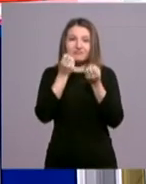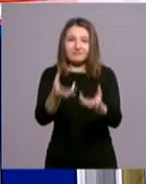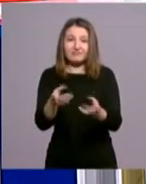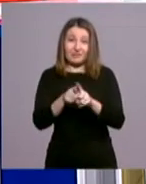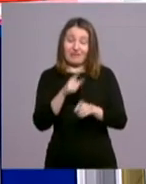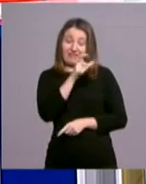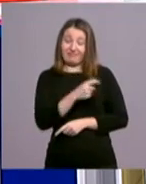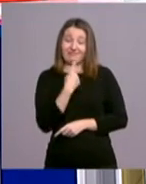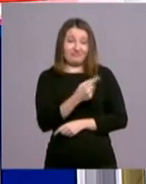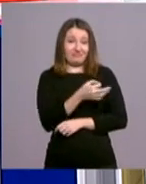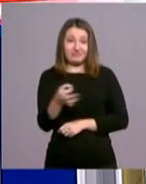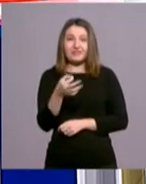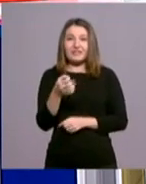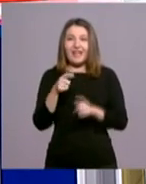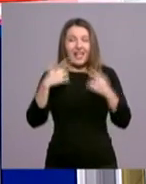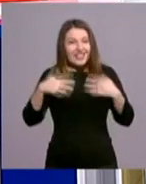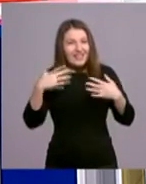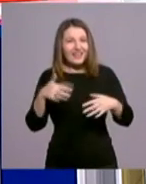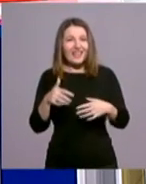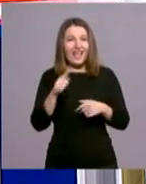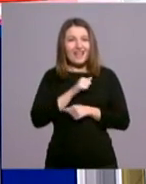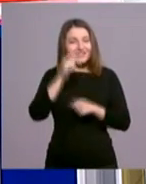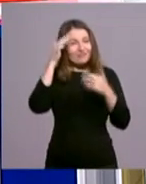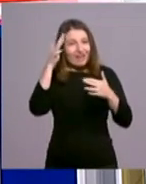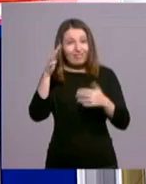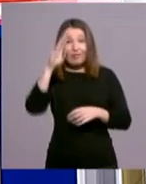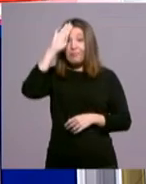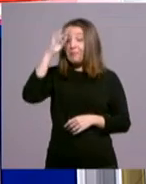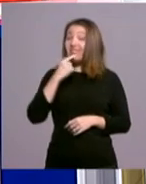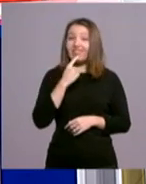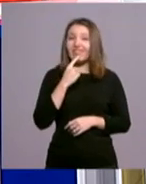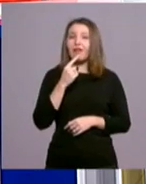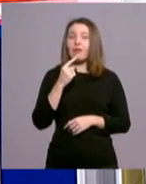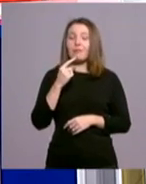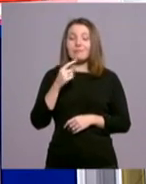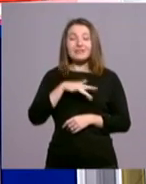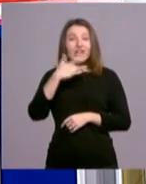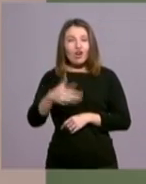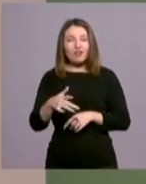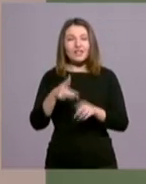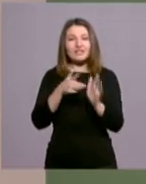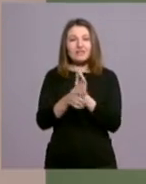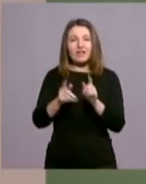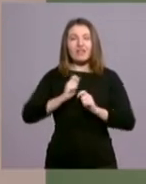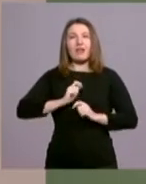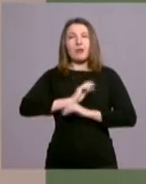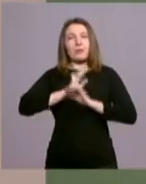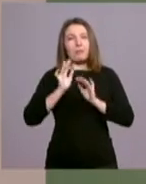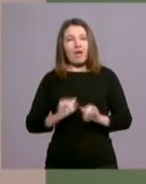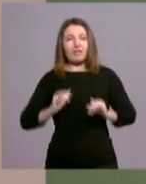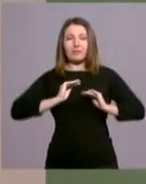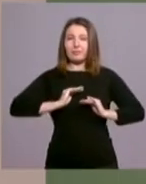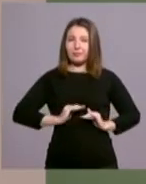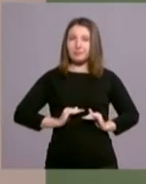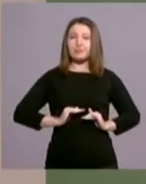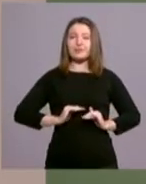alegría, de esperanza. Decía el Papa que contemplar la misericordia es fuente de paz, de serenidad y de alegría. Y